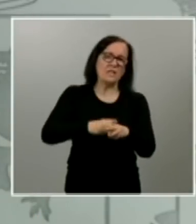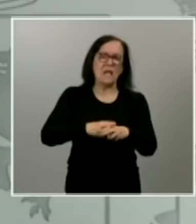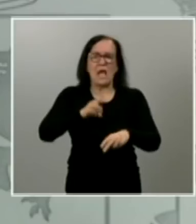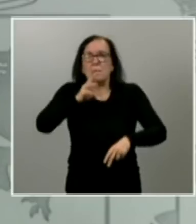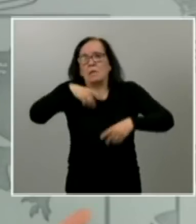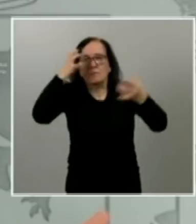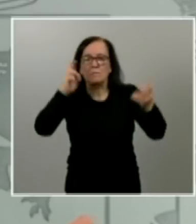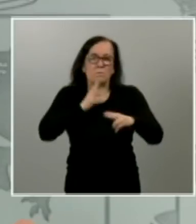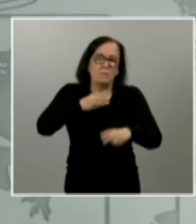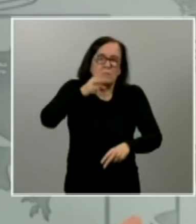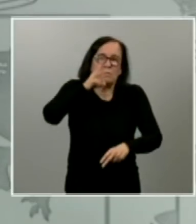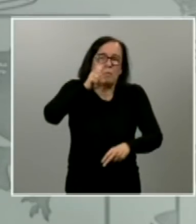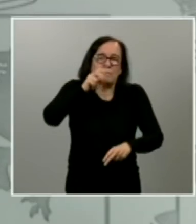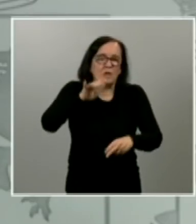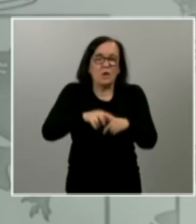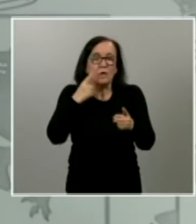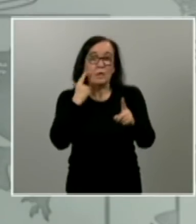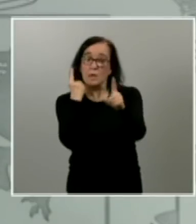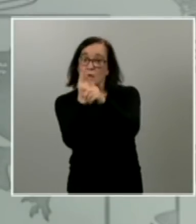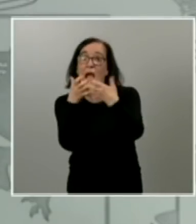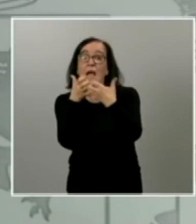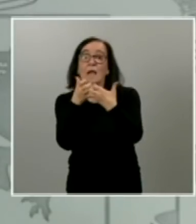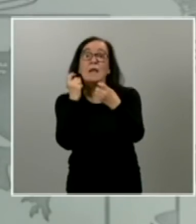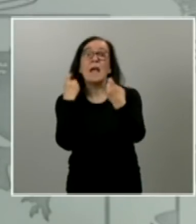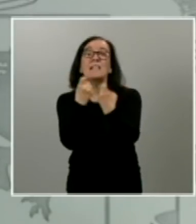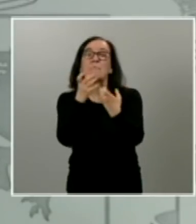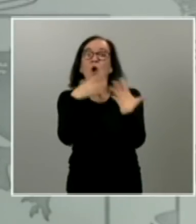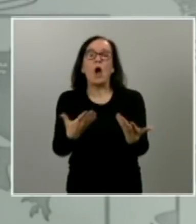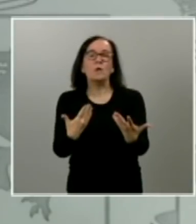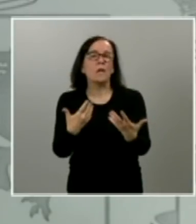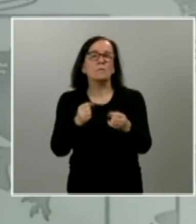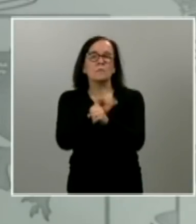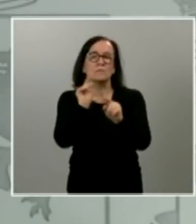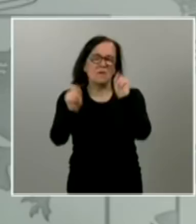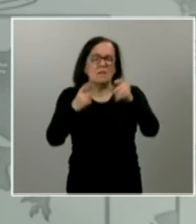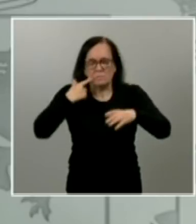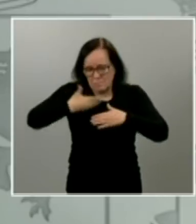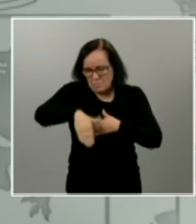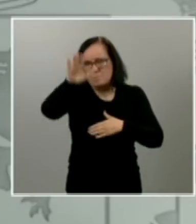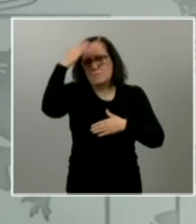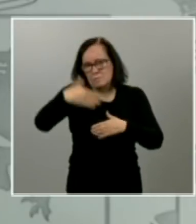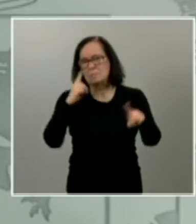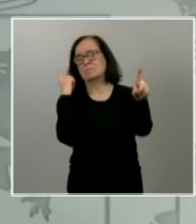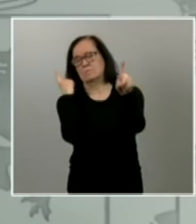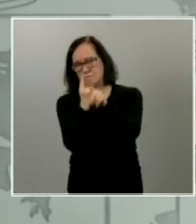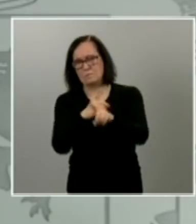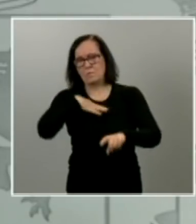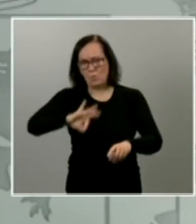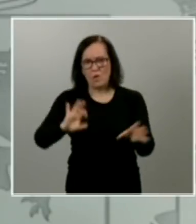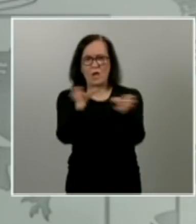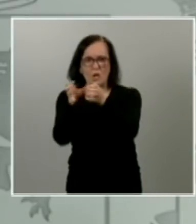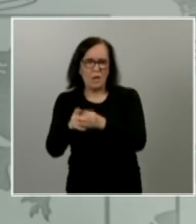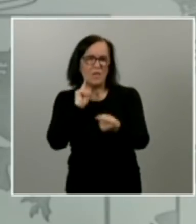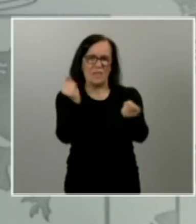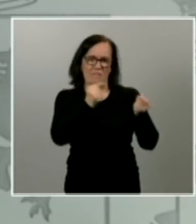no para mí el adversario el enemigo es el COVID-19 y ya habrá tiempo de hacer oposición habrá tiempo de hacer ese debate necesario